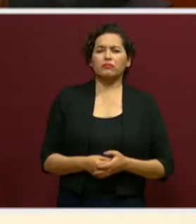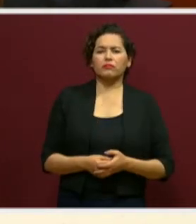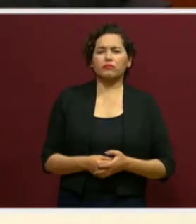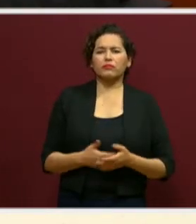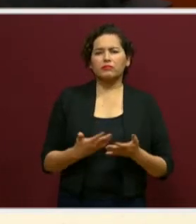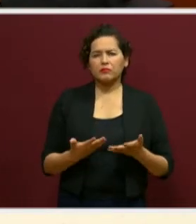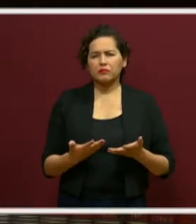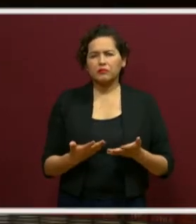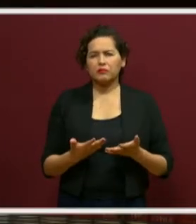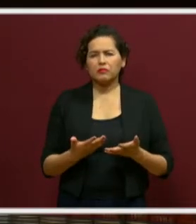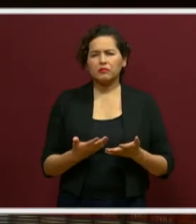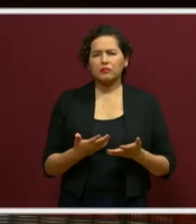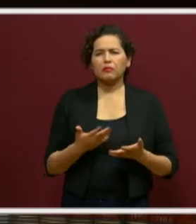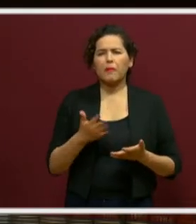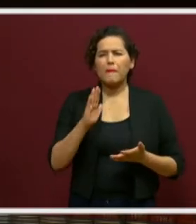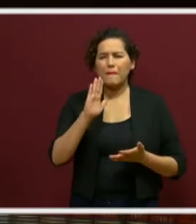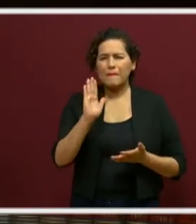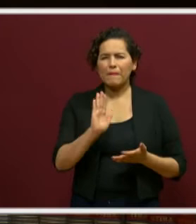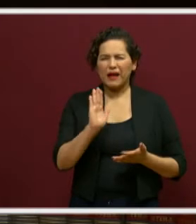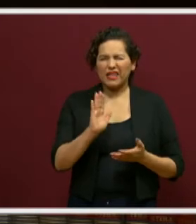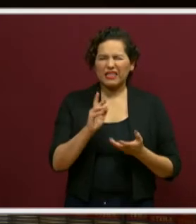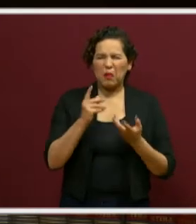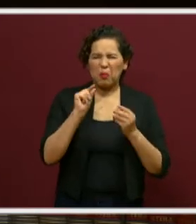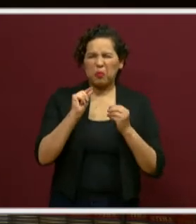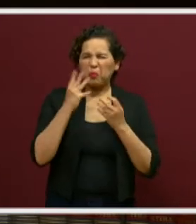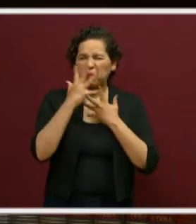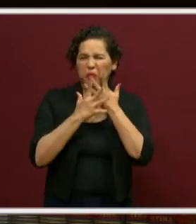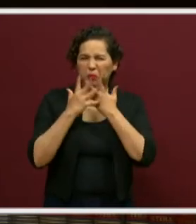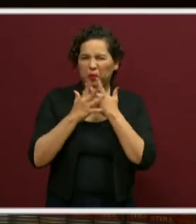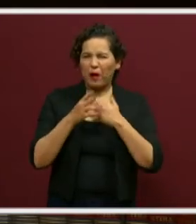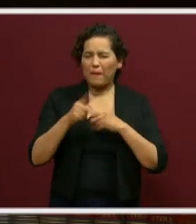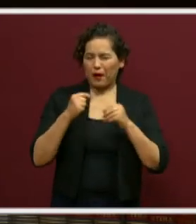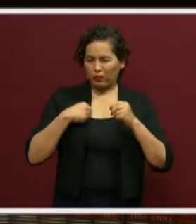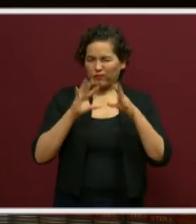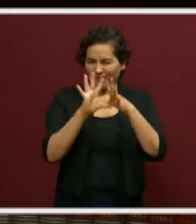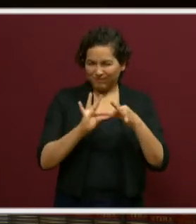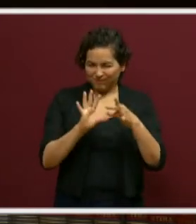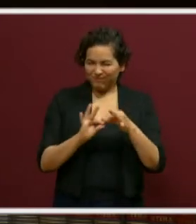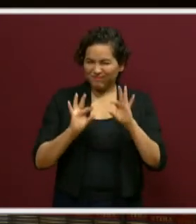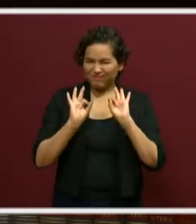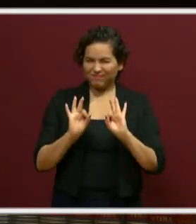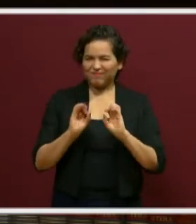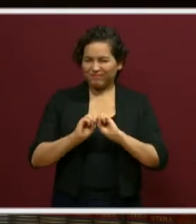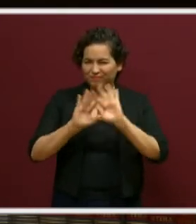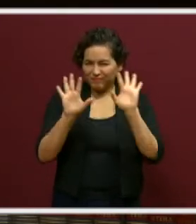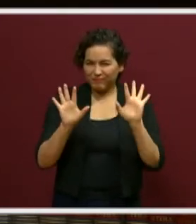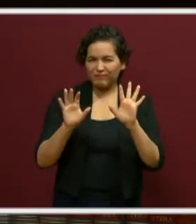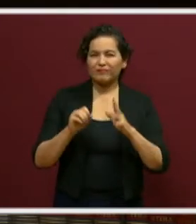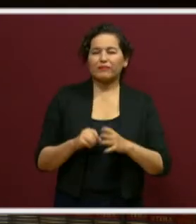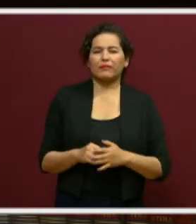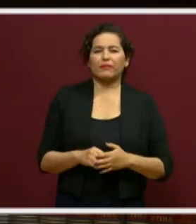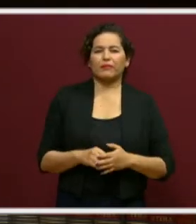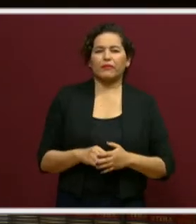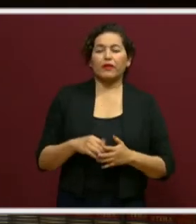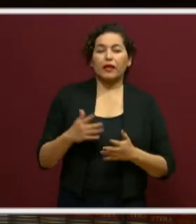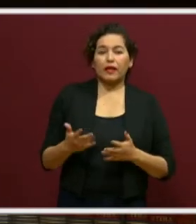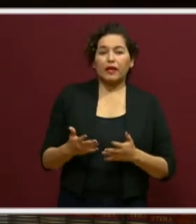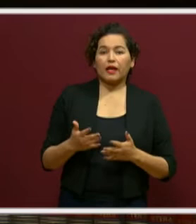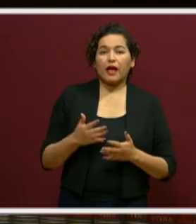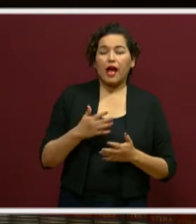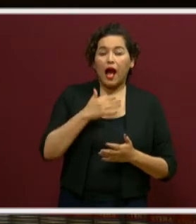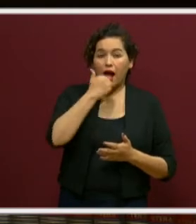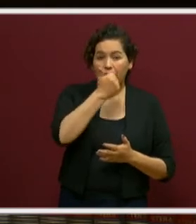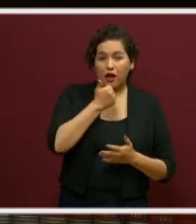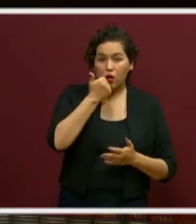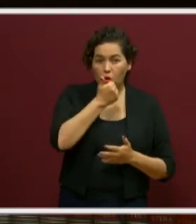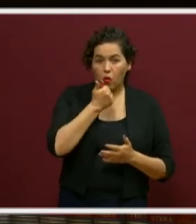de pronto parece enredado, pero no, lo explico de otra manera. A ver, los que estuvieron de